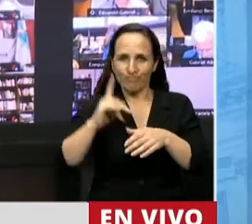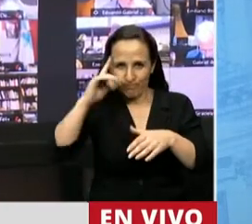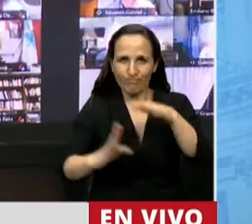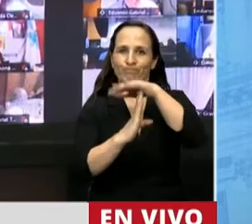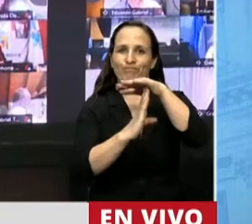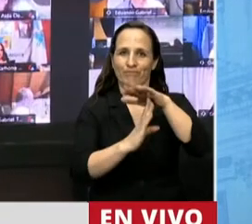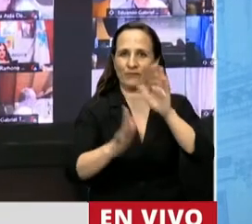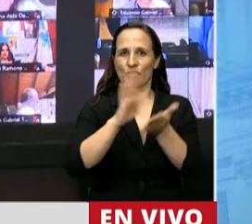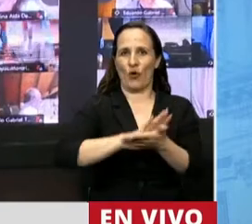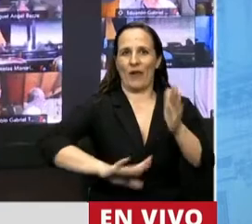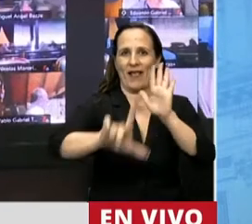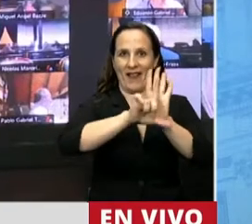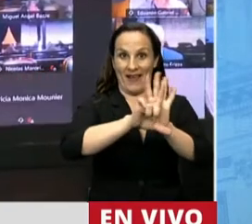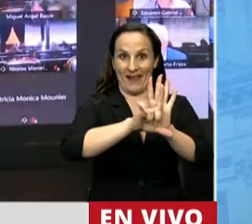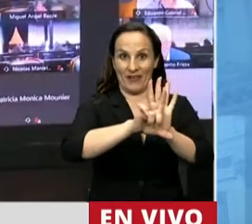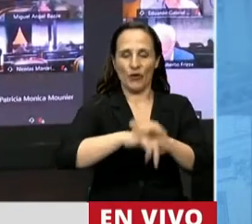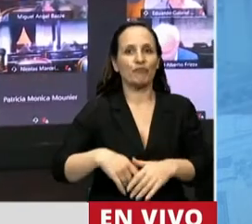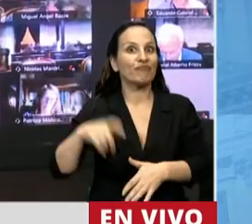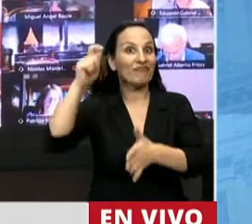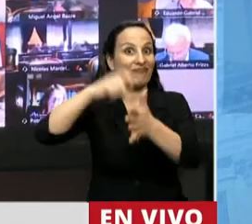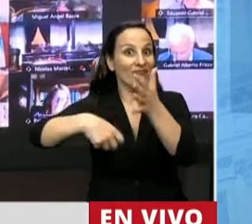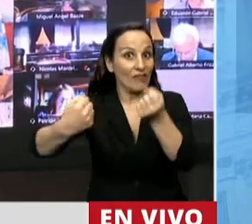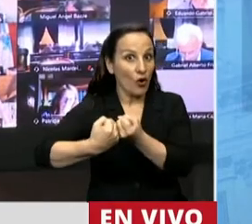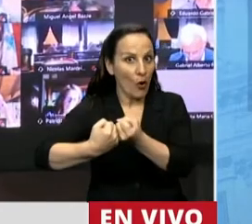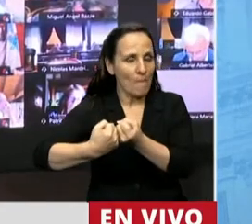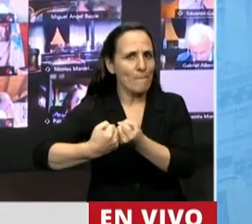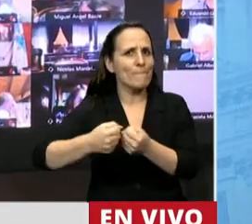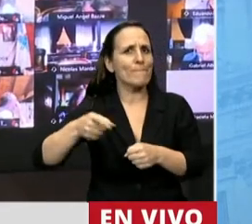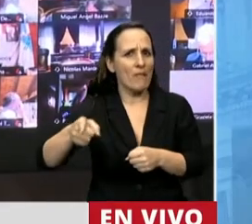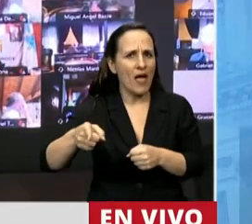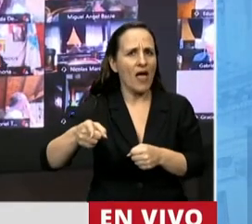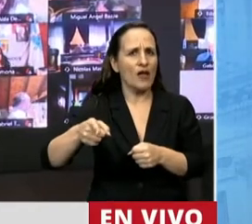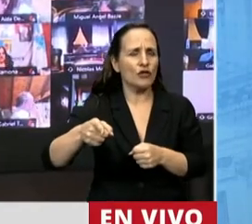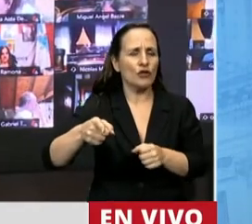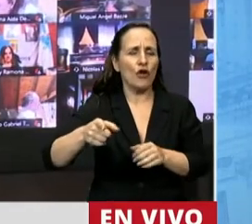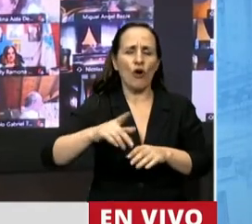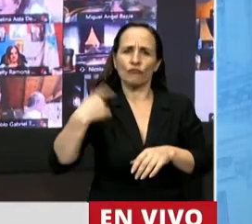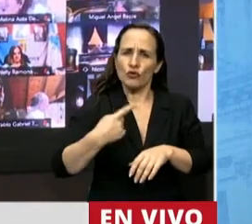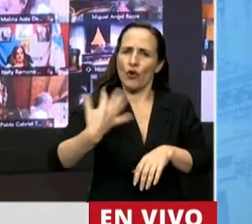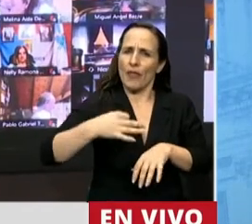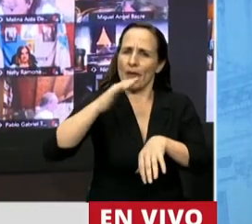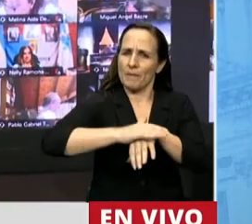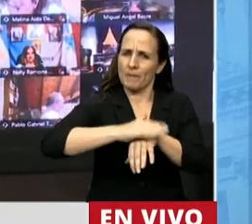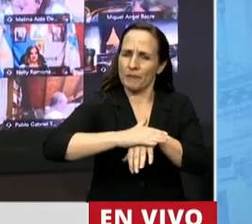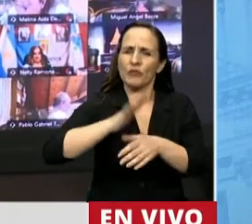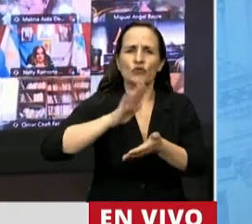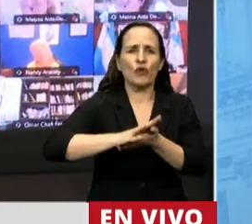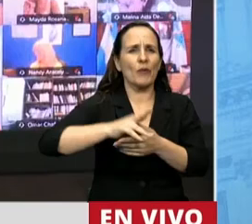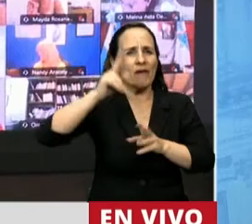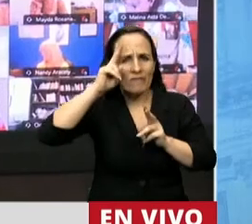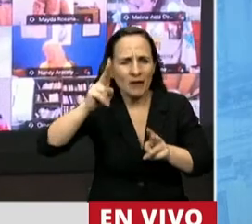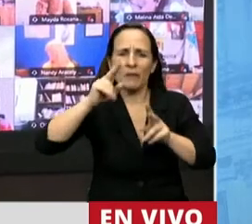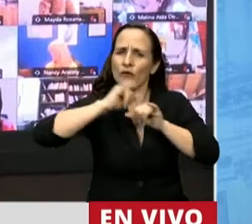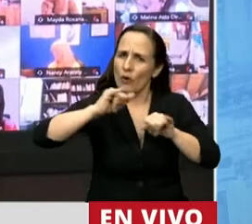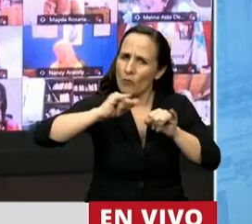Este convenio nos obliga a asumir aquellos compromisos en cuanto al respeto a la promoción de